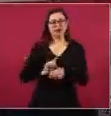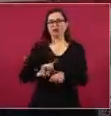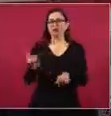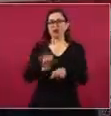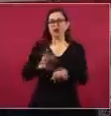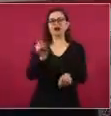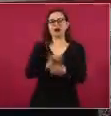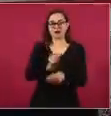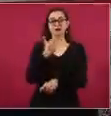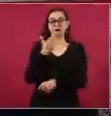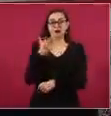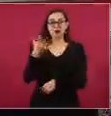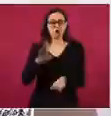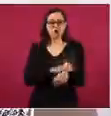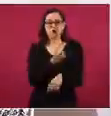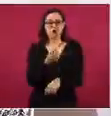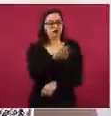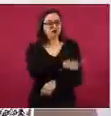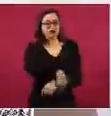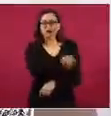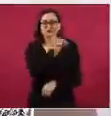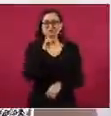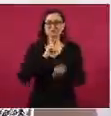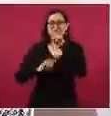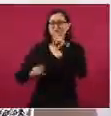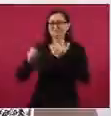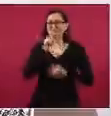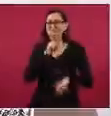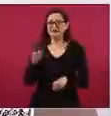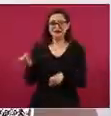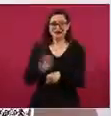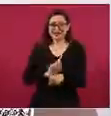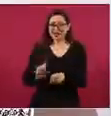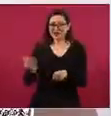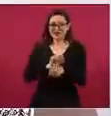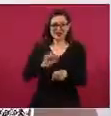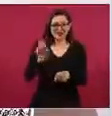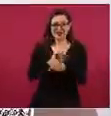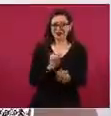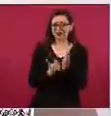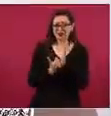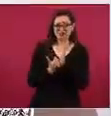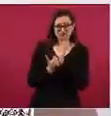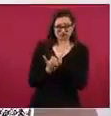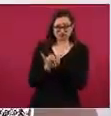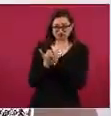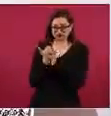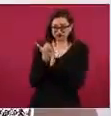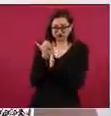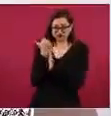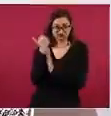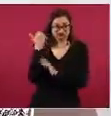está subiendo el número de mentiras